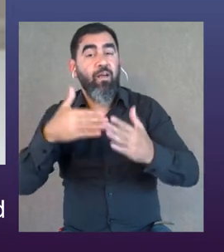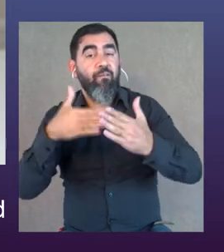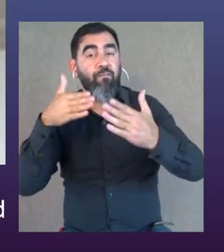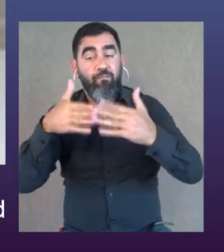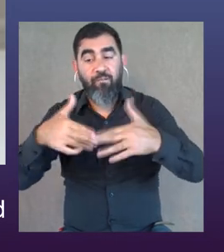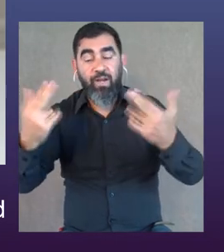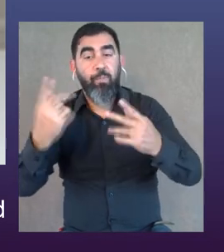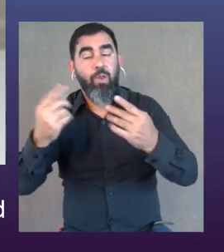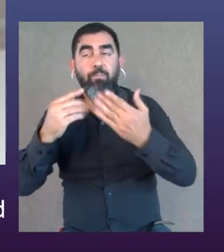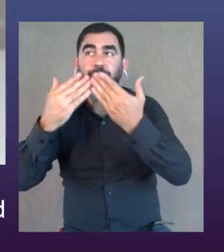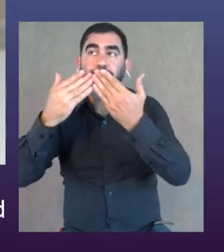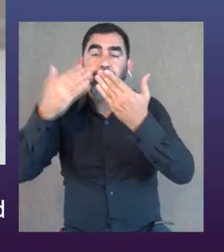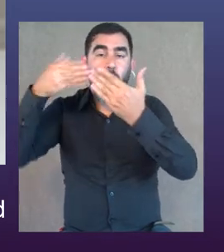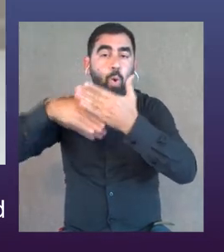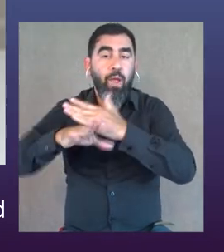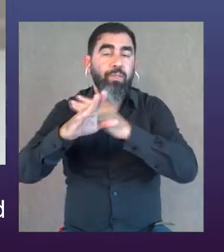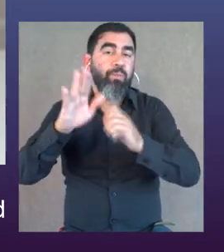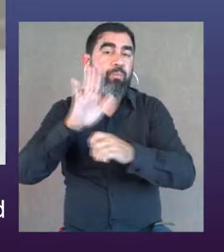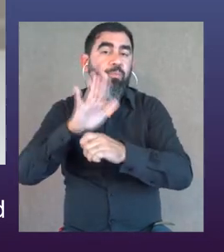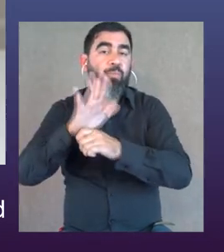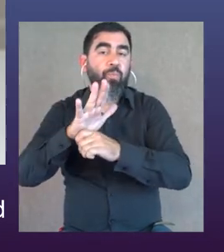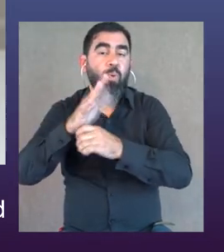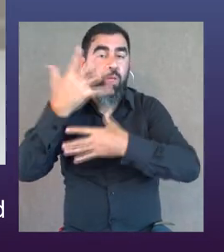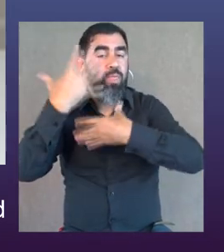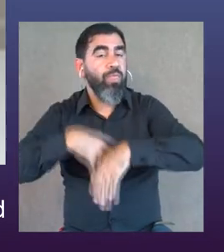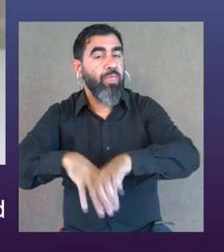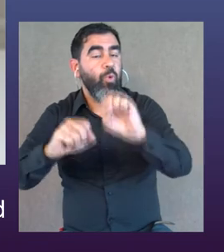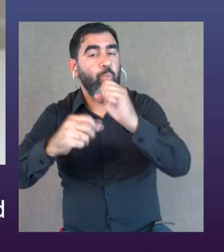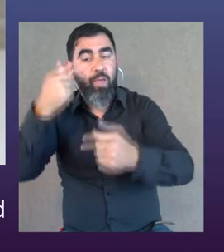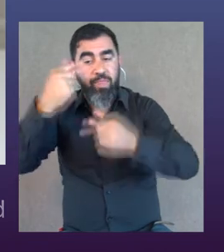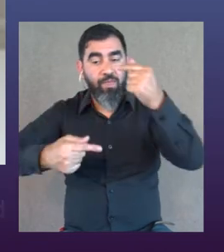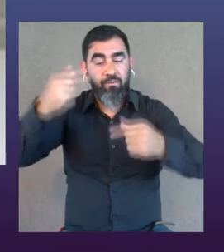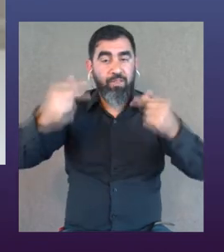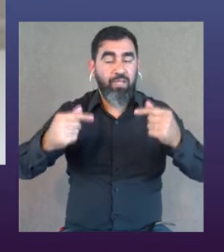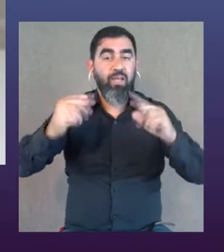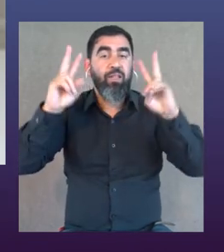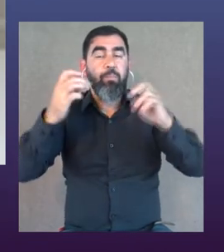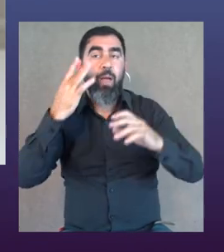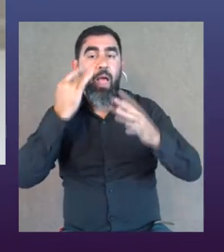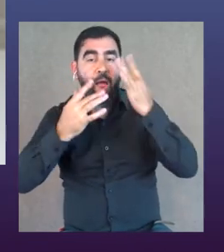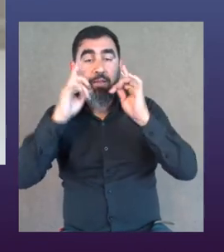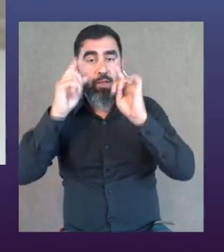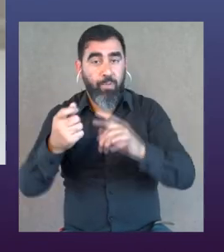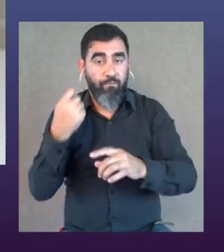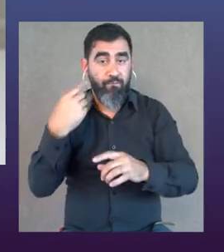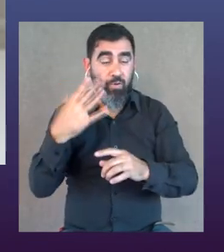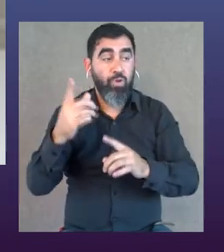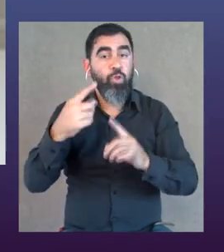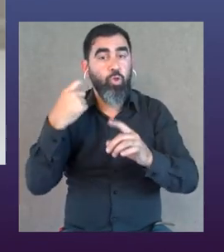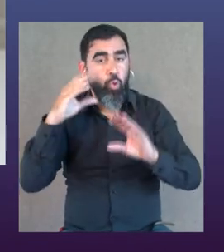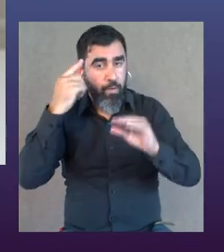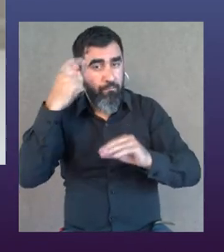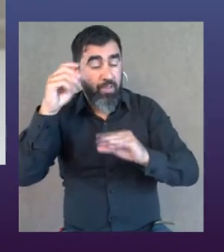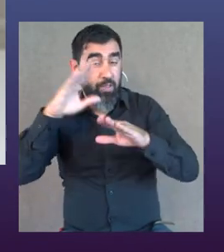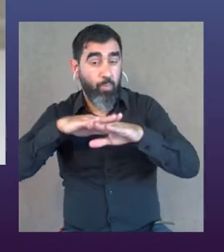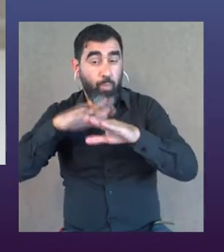no solo es que se eliminen las barreras, sino que se abre esa puerta maravillosa a descubrir que la diversidad en escena es un valor artístico, ¿no?